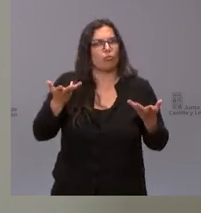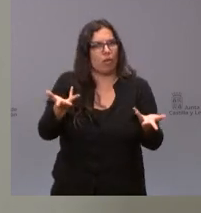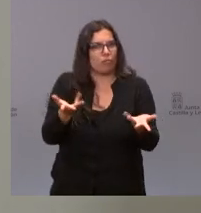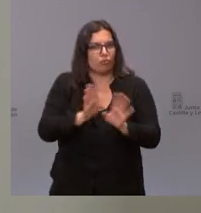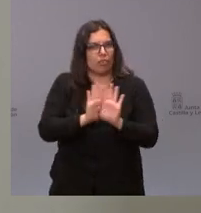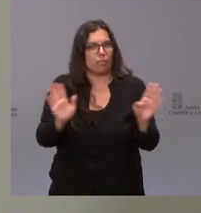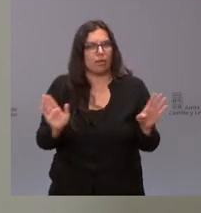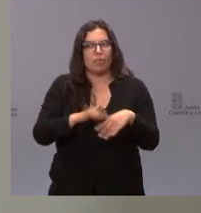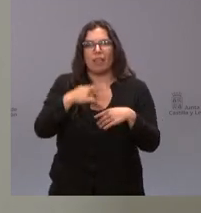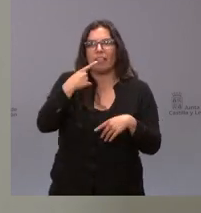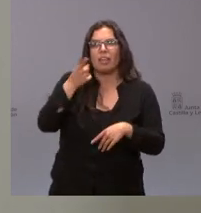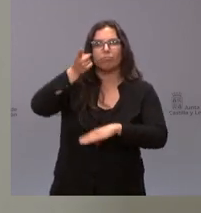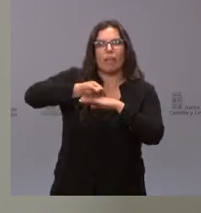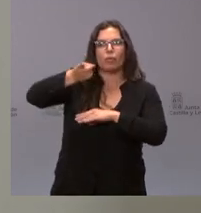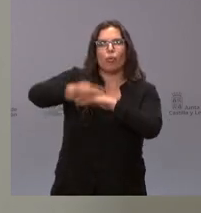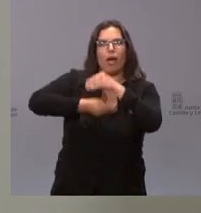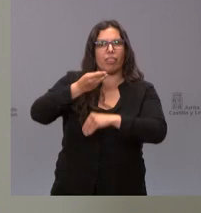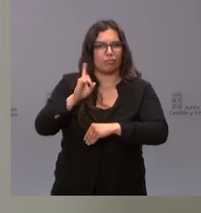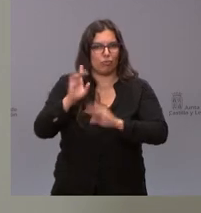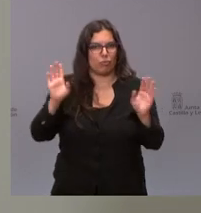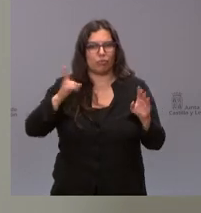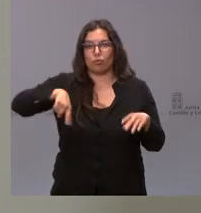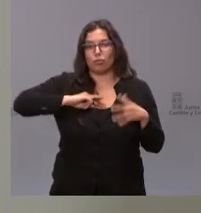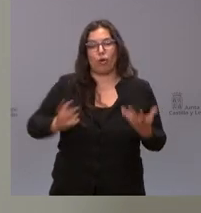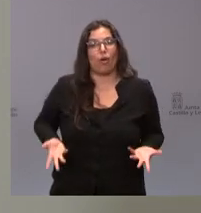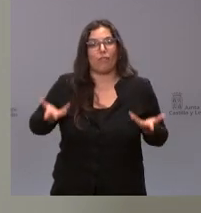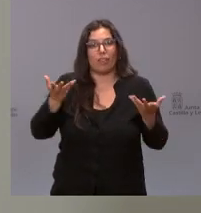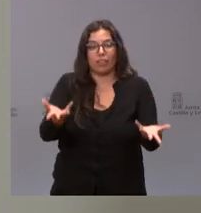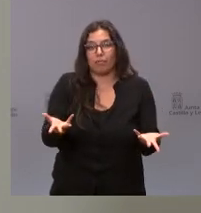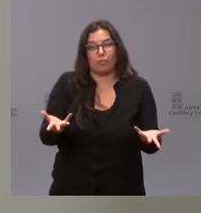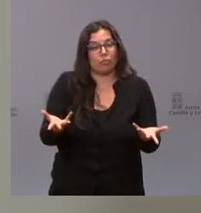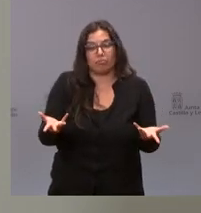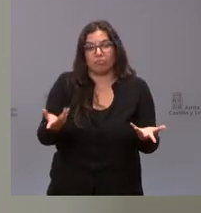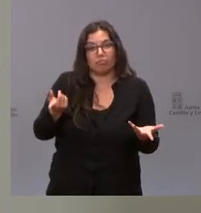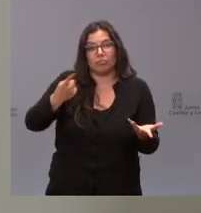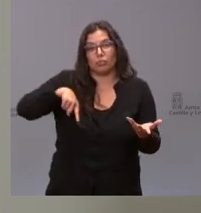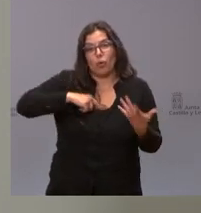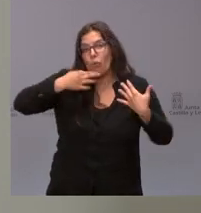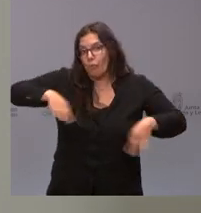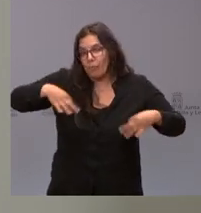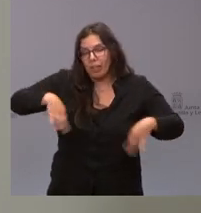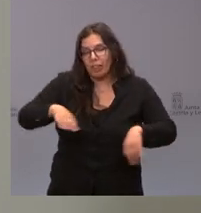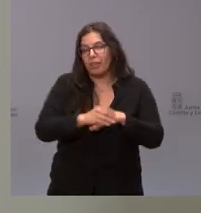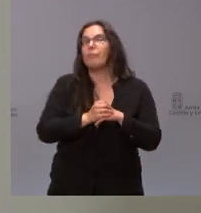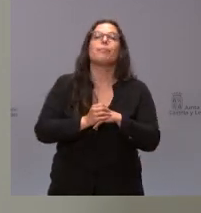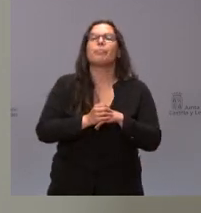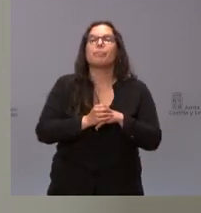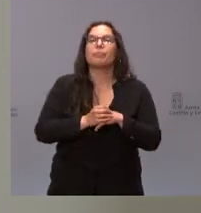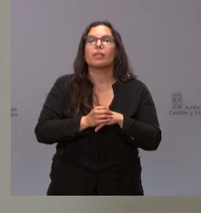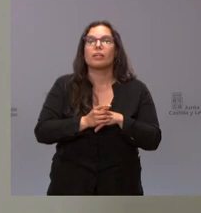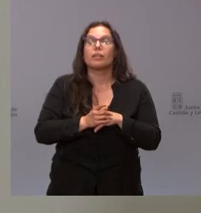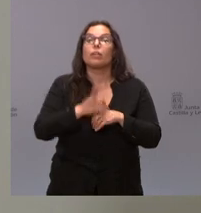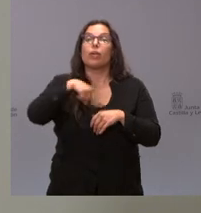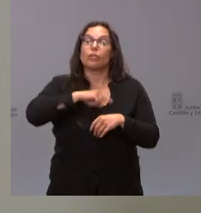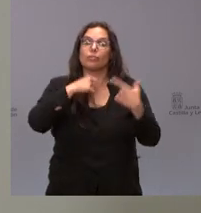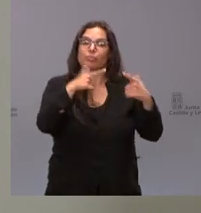no para decirles lo que tienen que hacer y por tanto estamos a su servicio y a su disposición desde la humildad nosotros desde ese punto de vista que es lo que se hace en la Dirección de